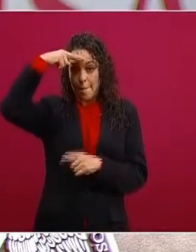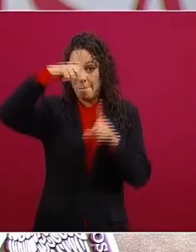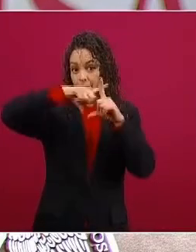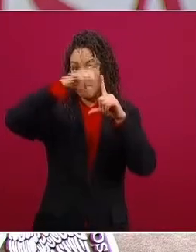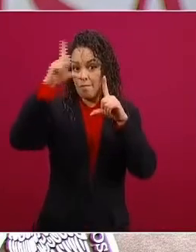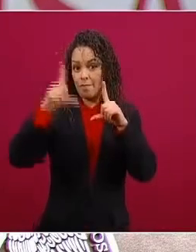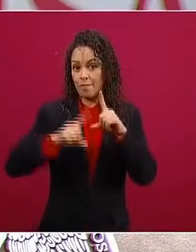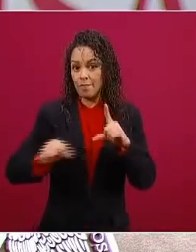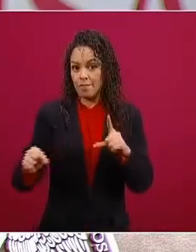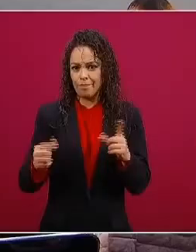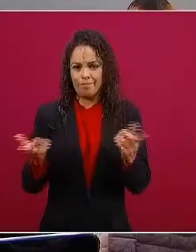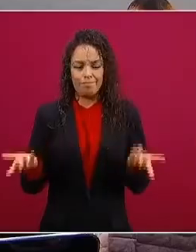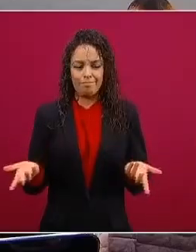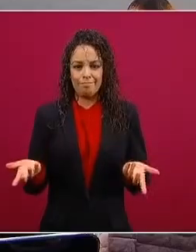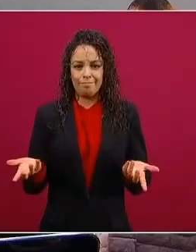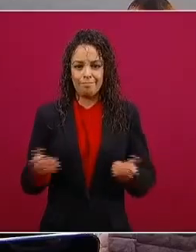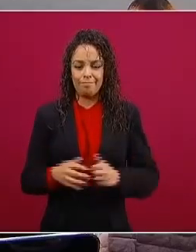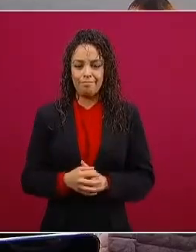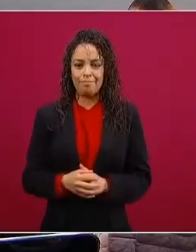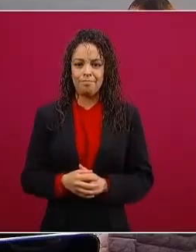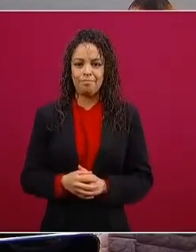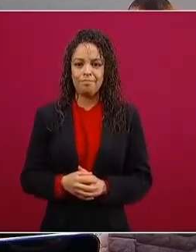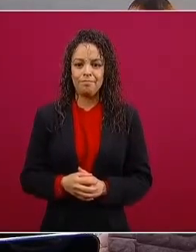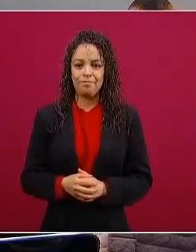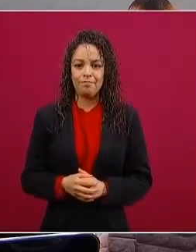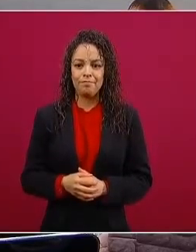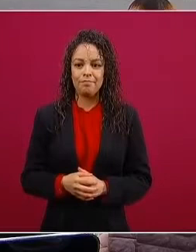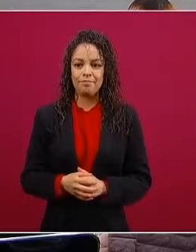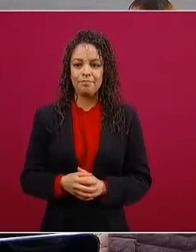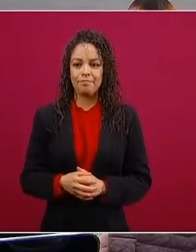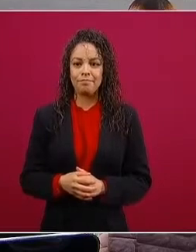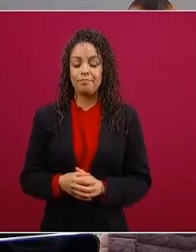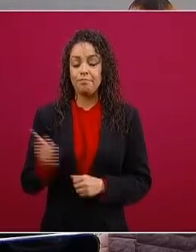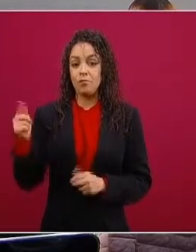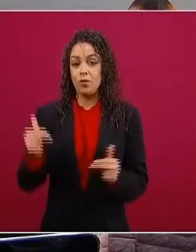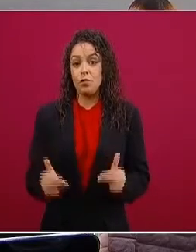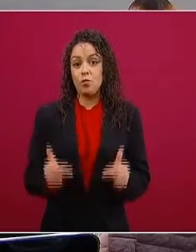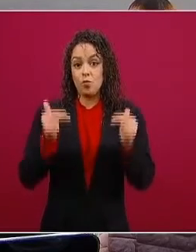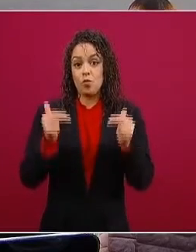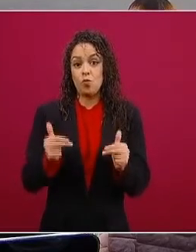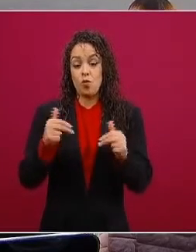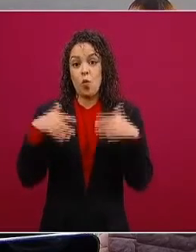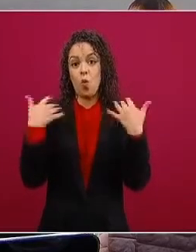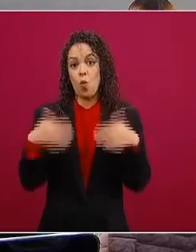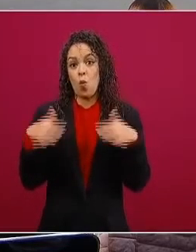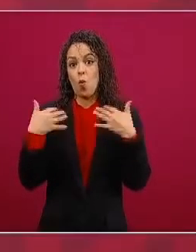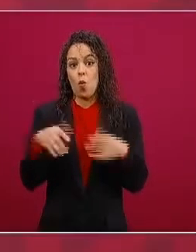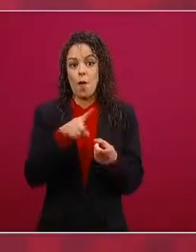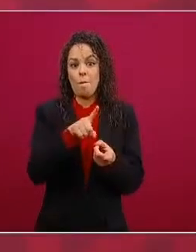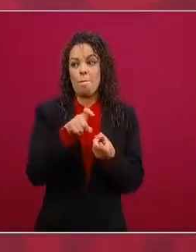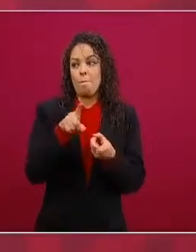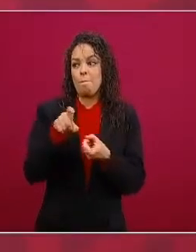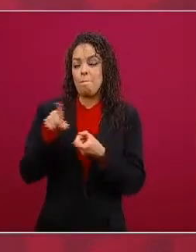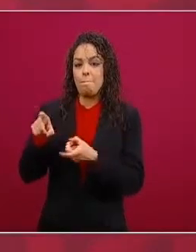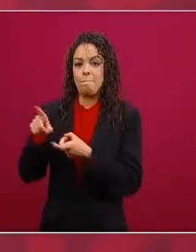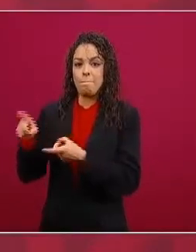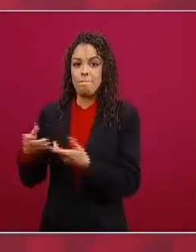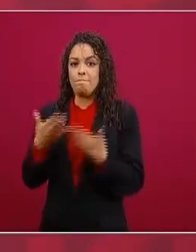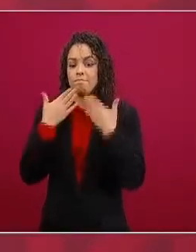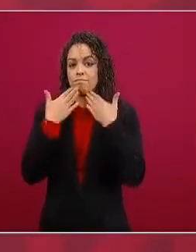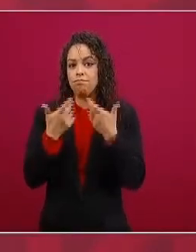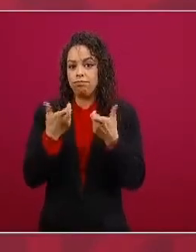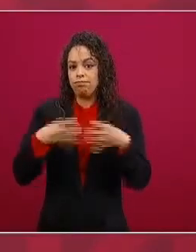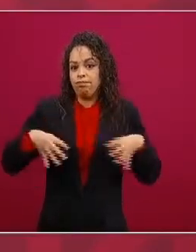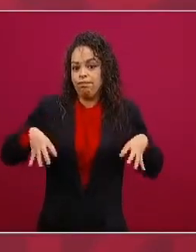que hacían jugosos negocios al amparo del poder público que ellos